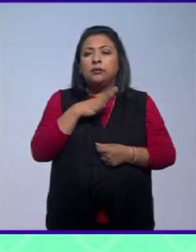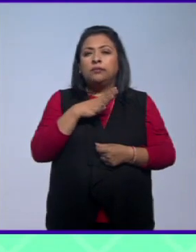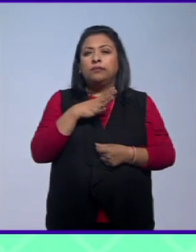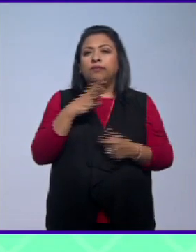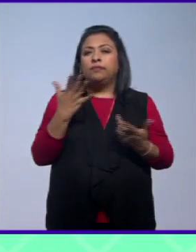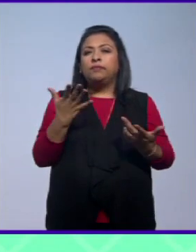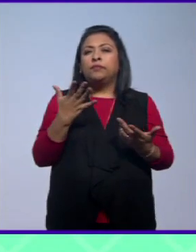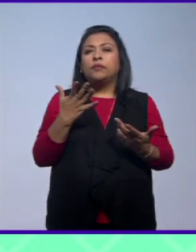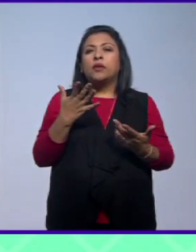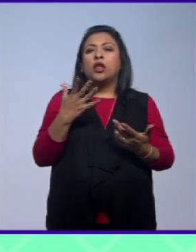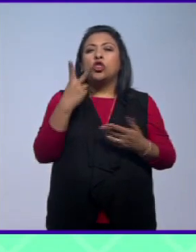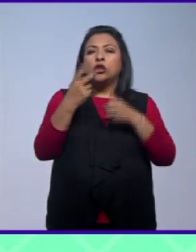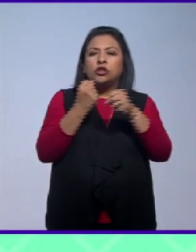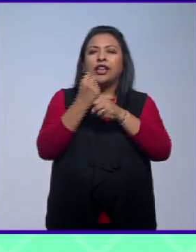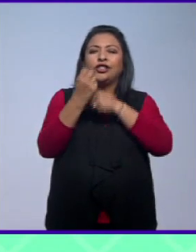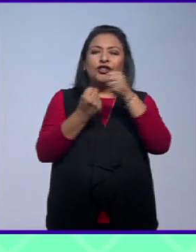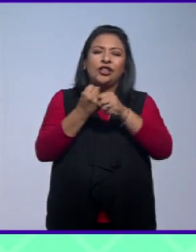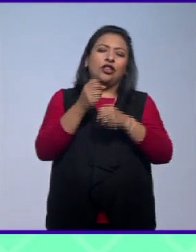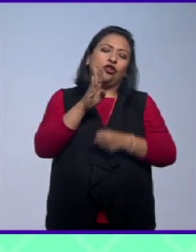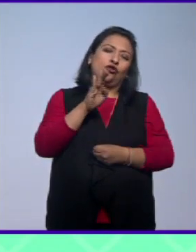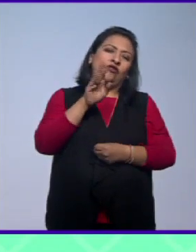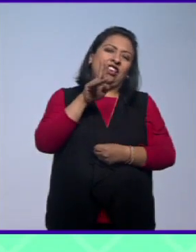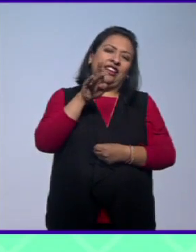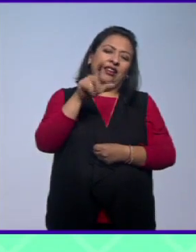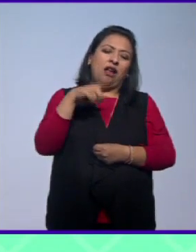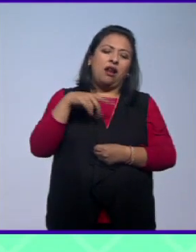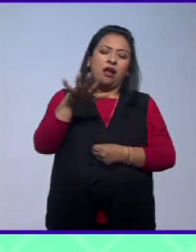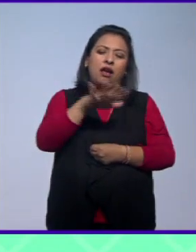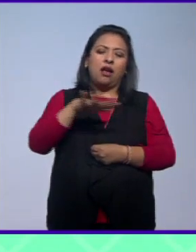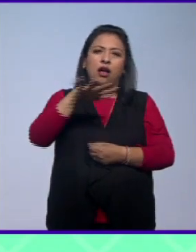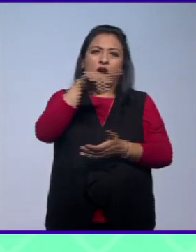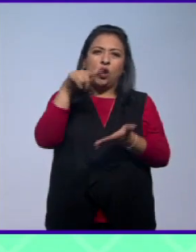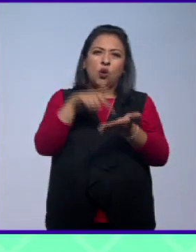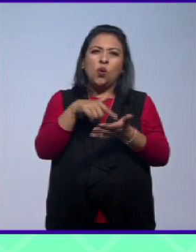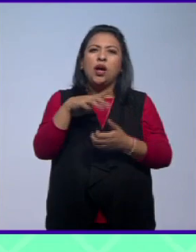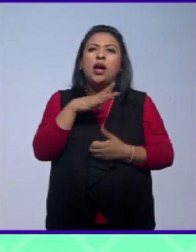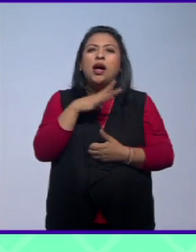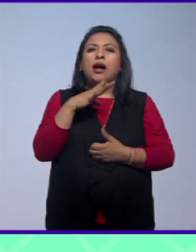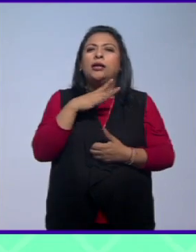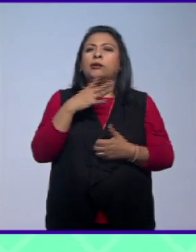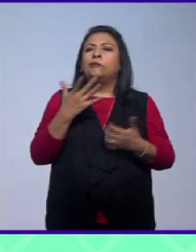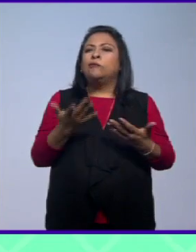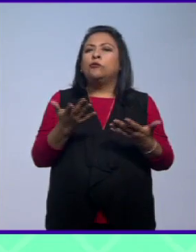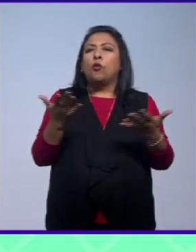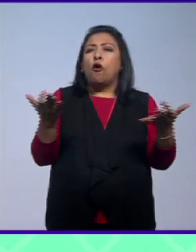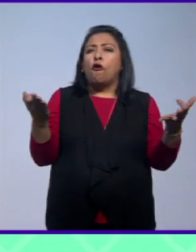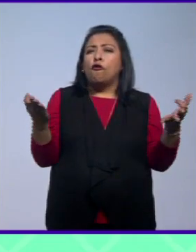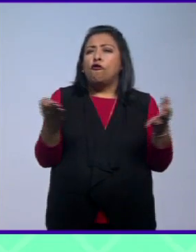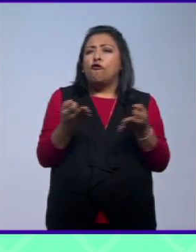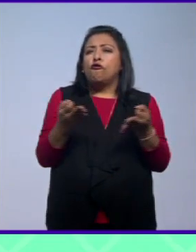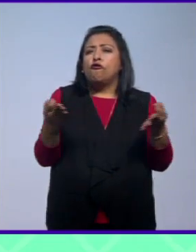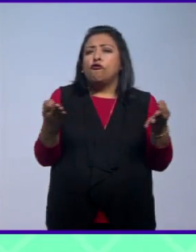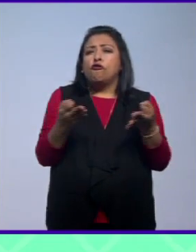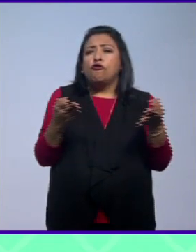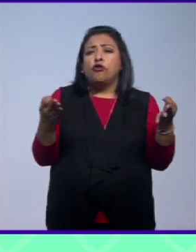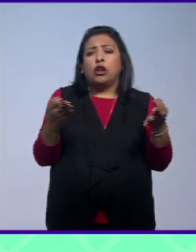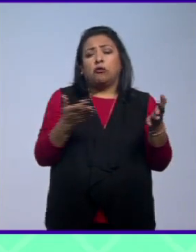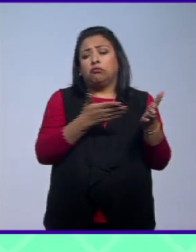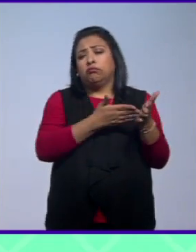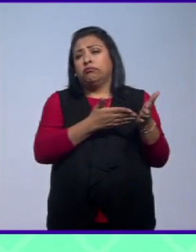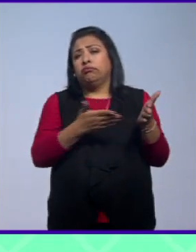una bienal que hacen en una zona donde hace un frío durante